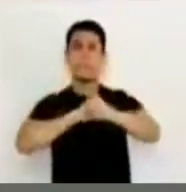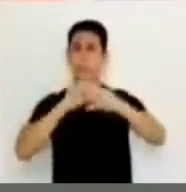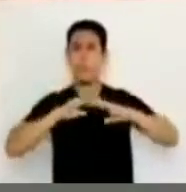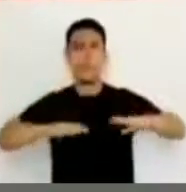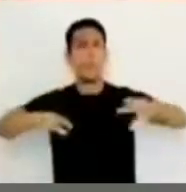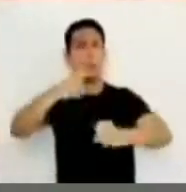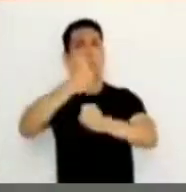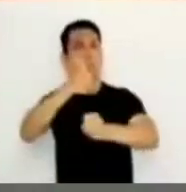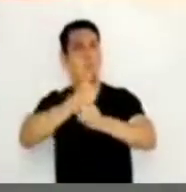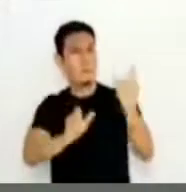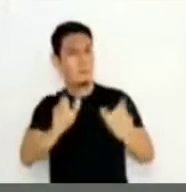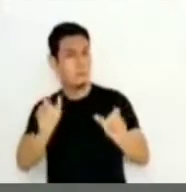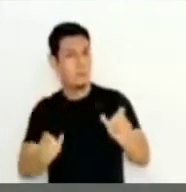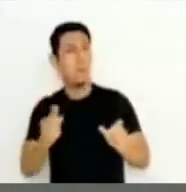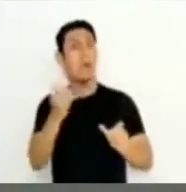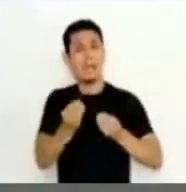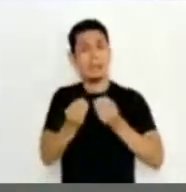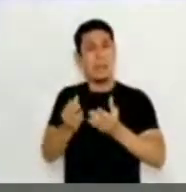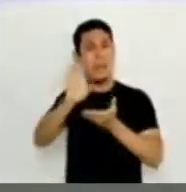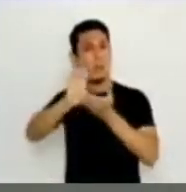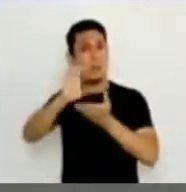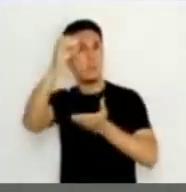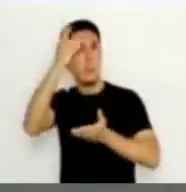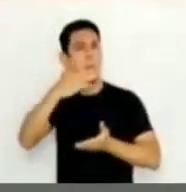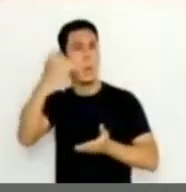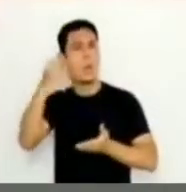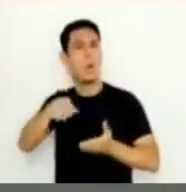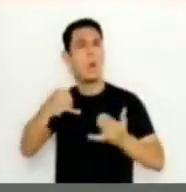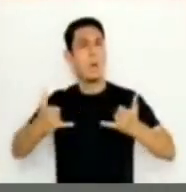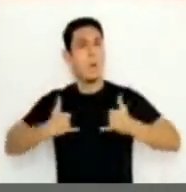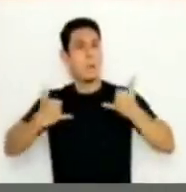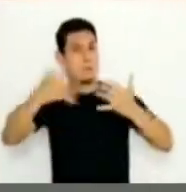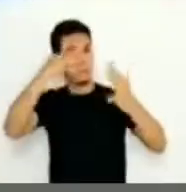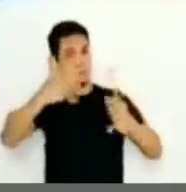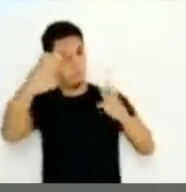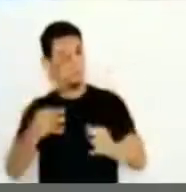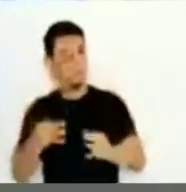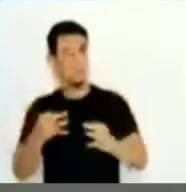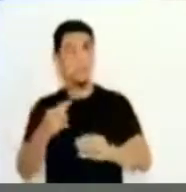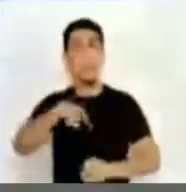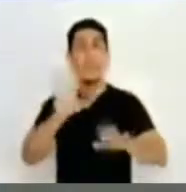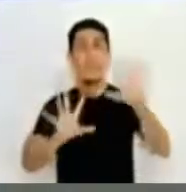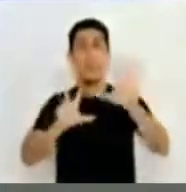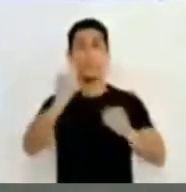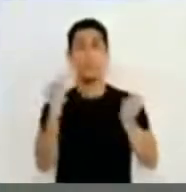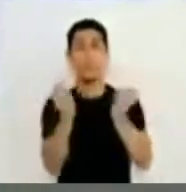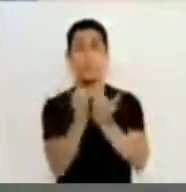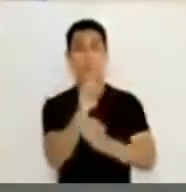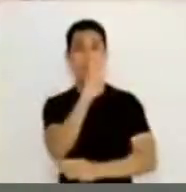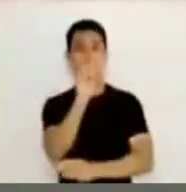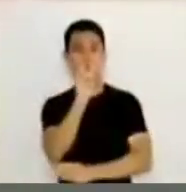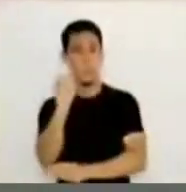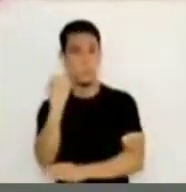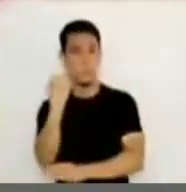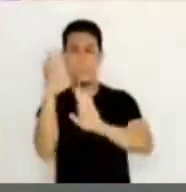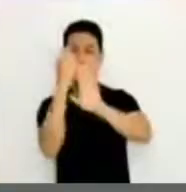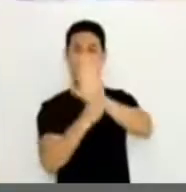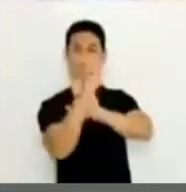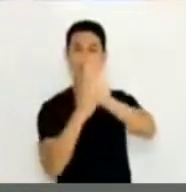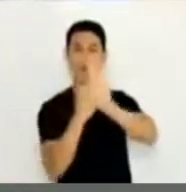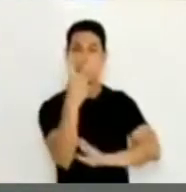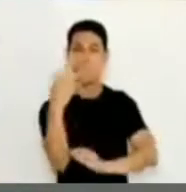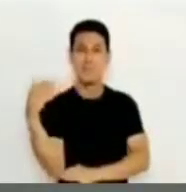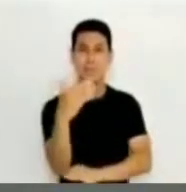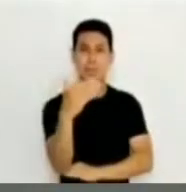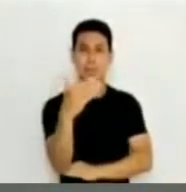de todos los trabajadores, y por una educación que forme jóvenes con decisión. Este 11 de abril de 2021, marquemos